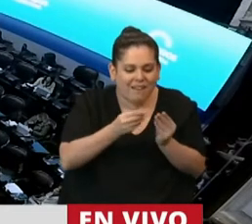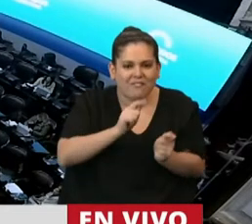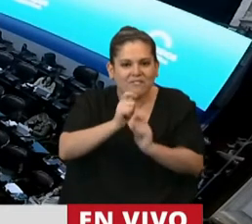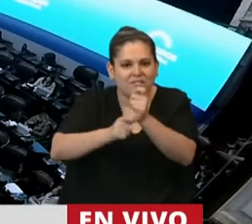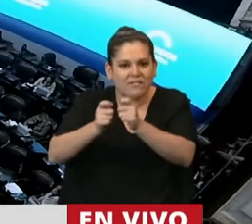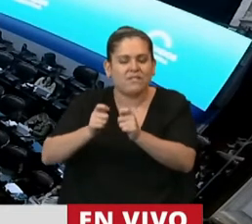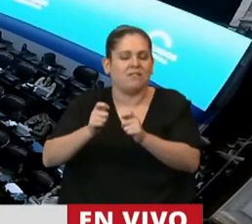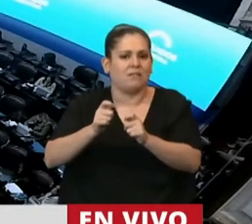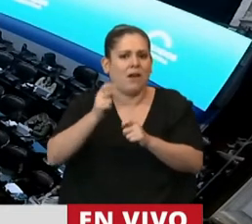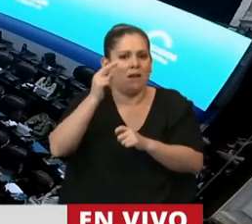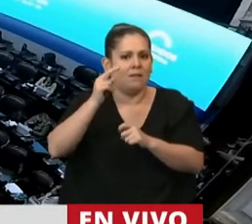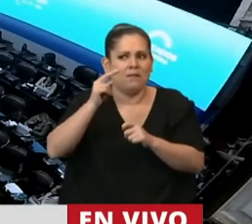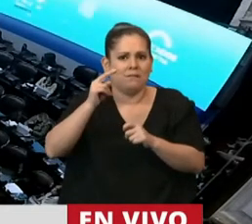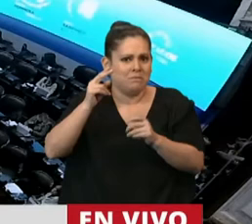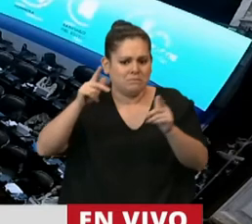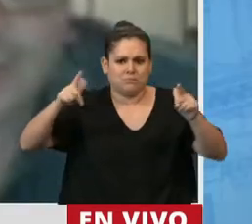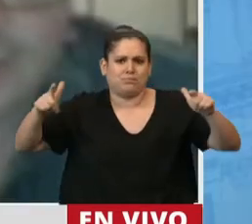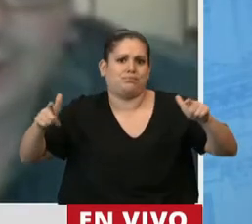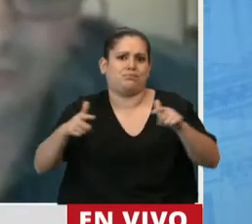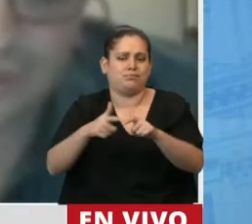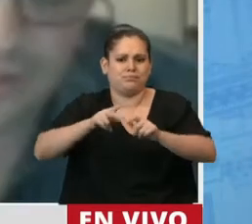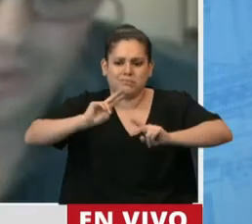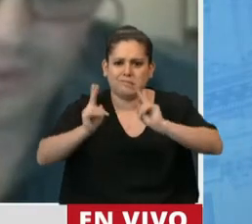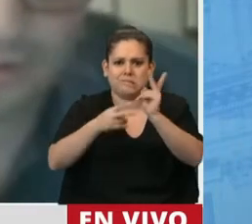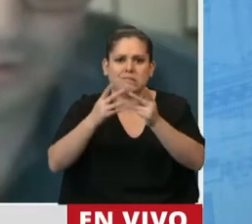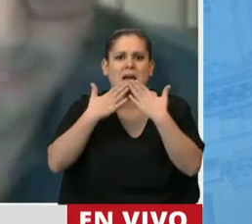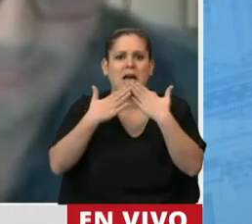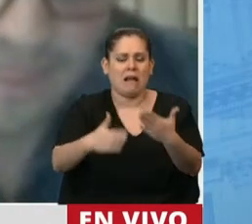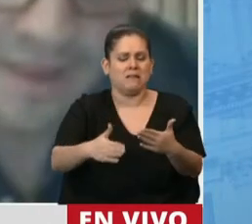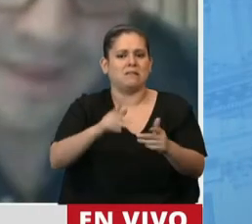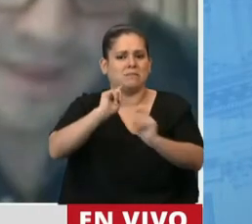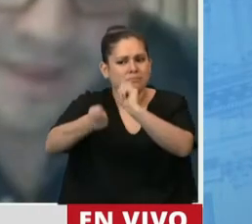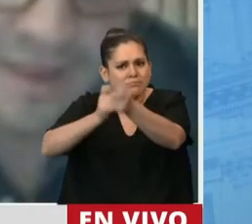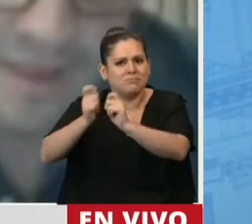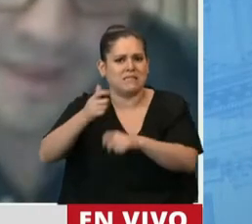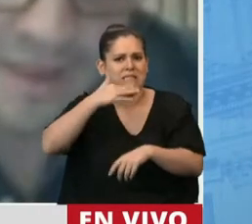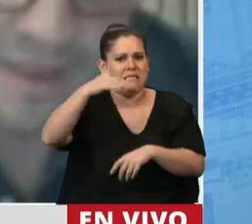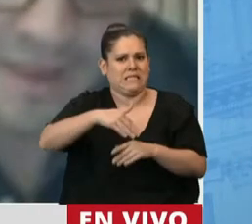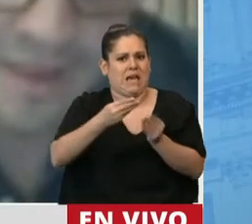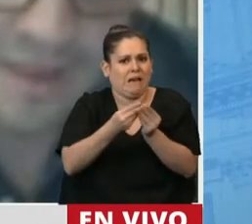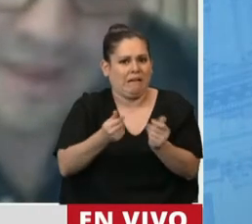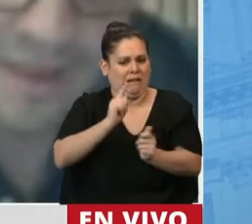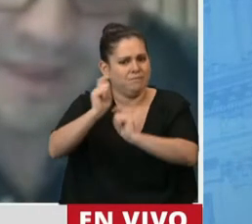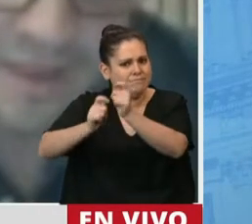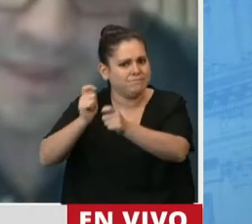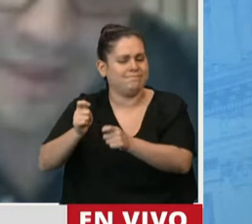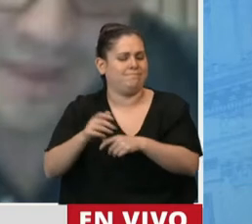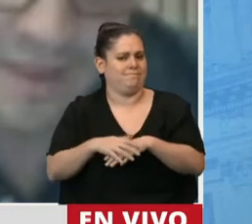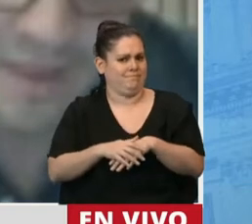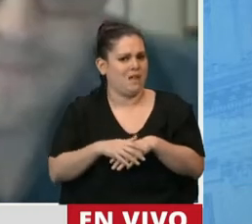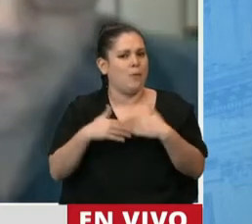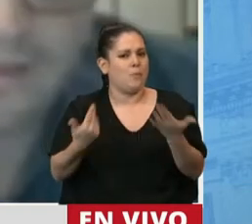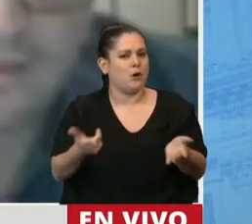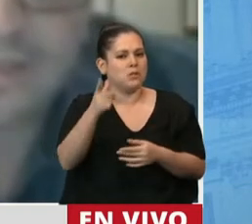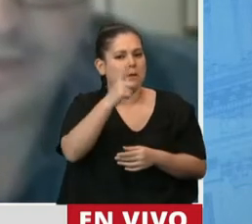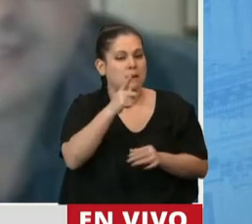% en aquellos que podían ser transfundidos. Por eso, me parece que este proyecto que vamos a